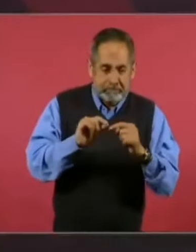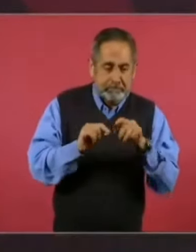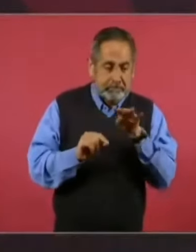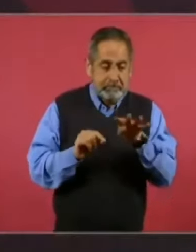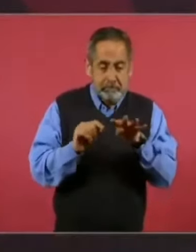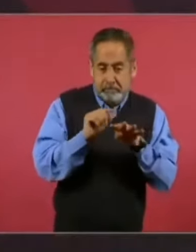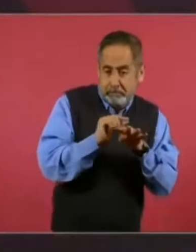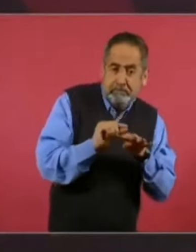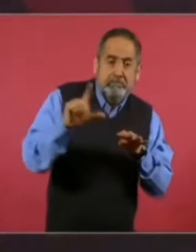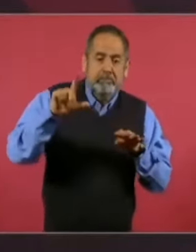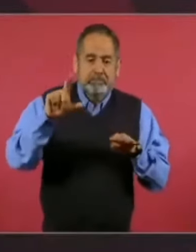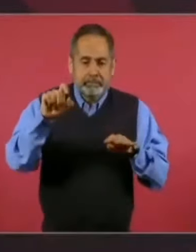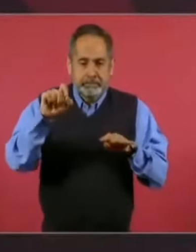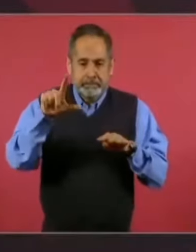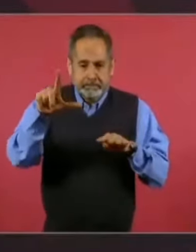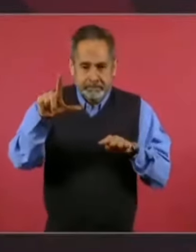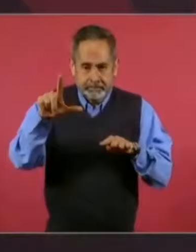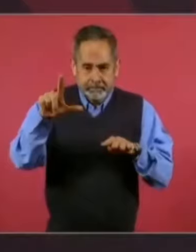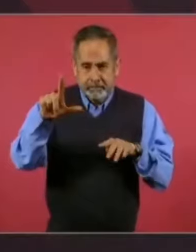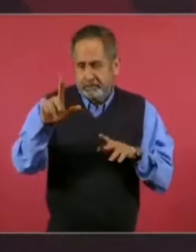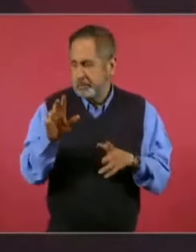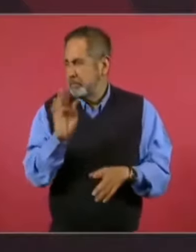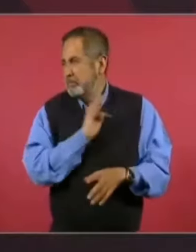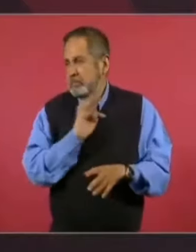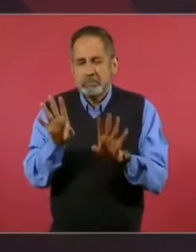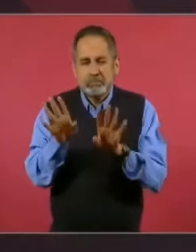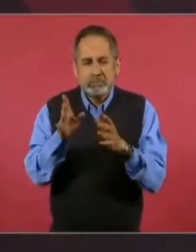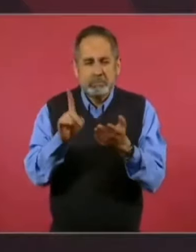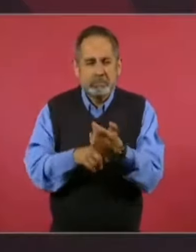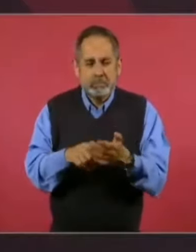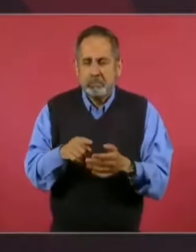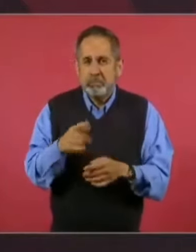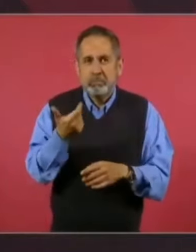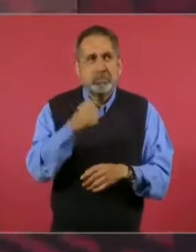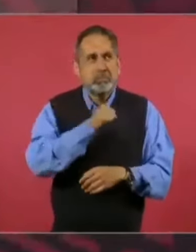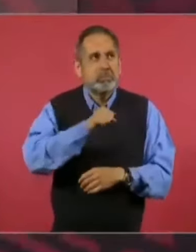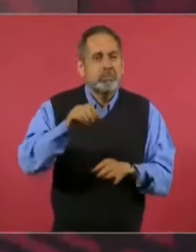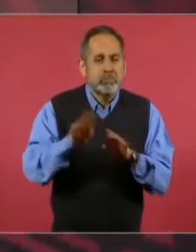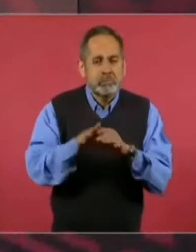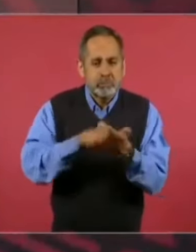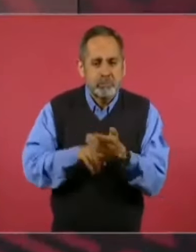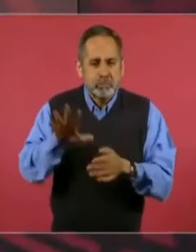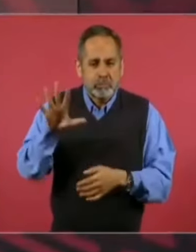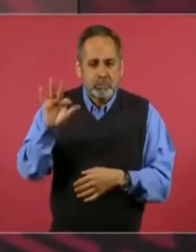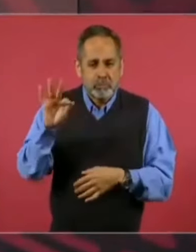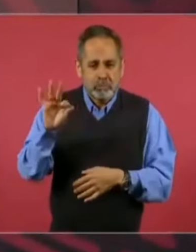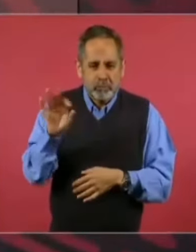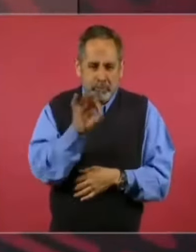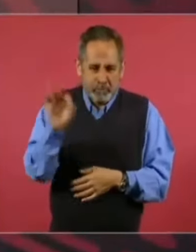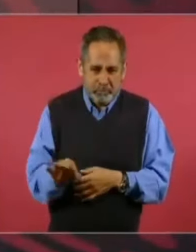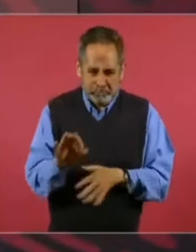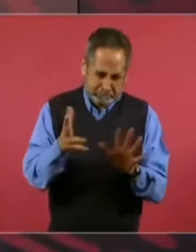a 27, estaríamos hablando de un incremento como de 40 por ciento,